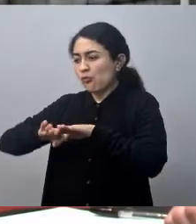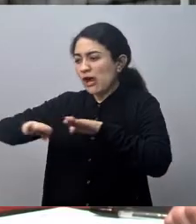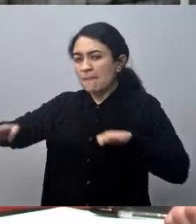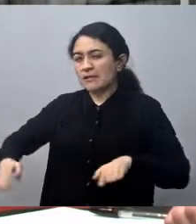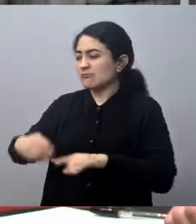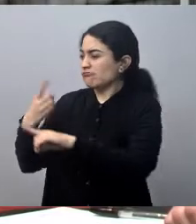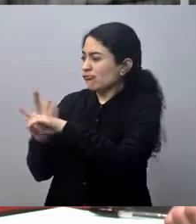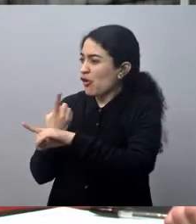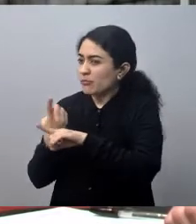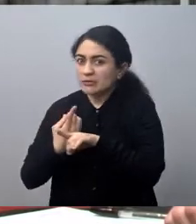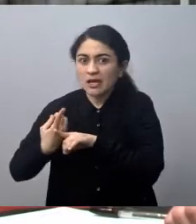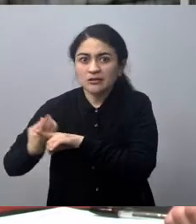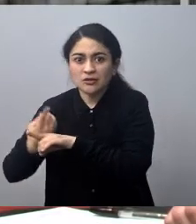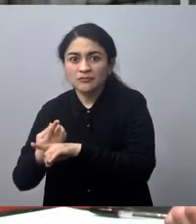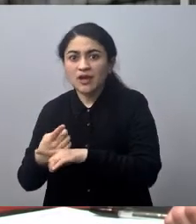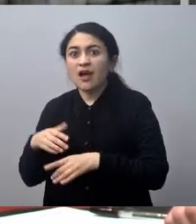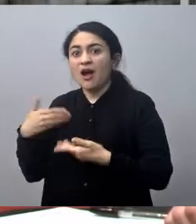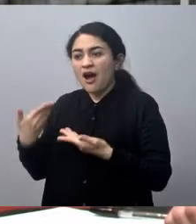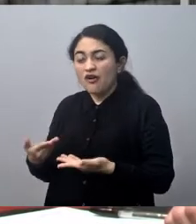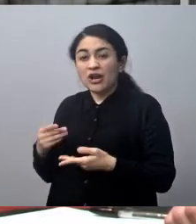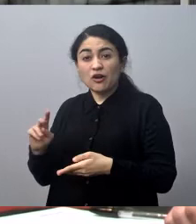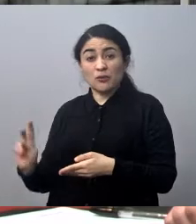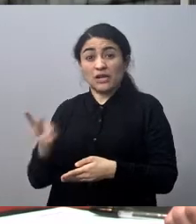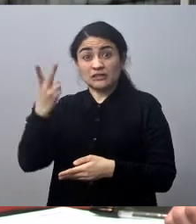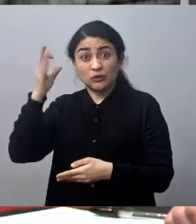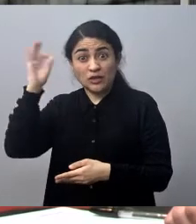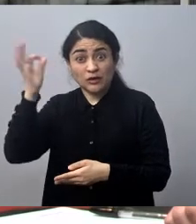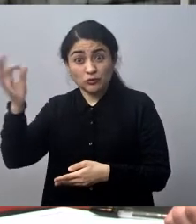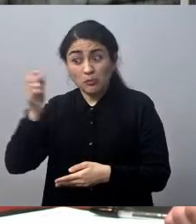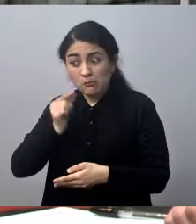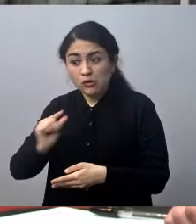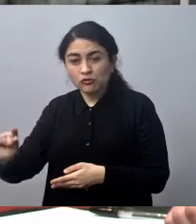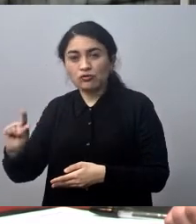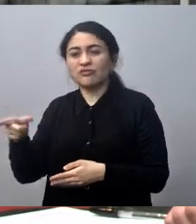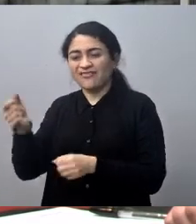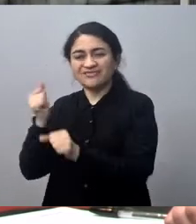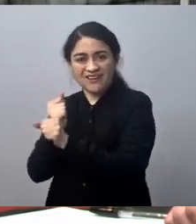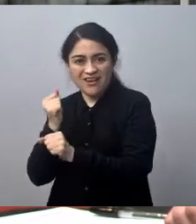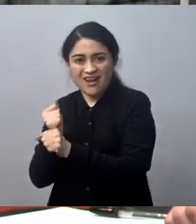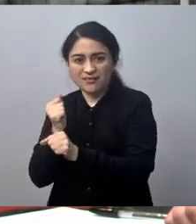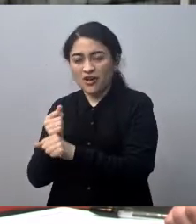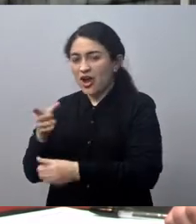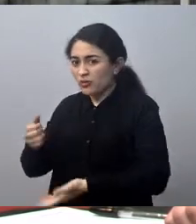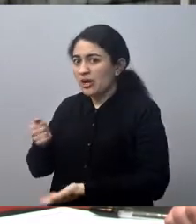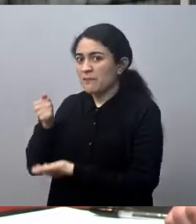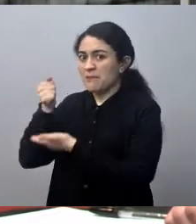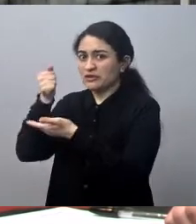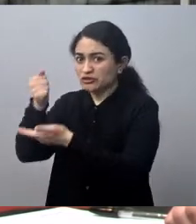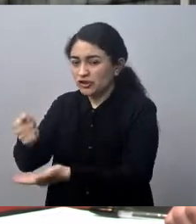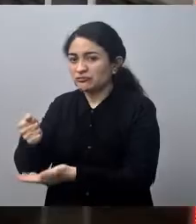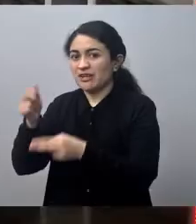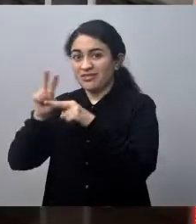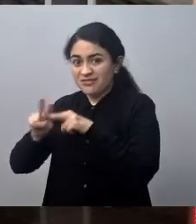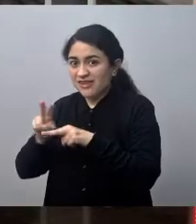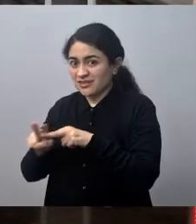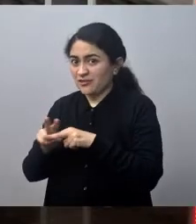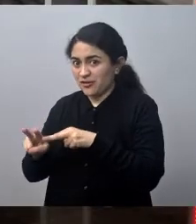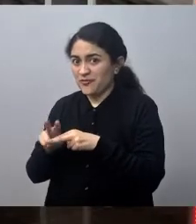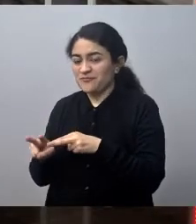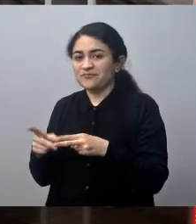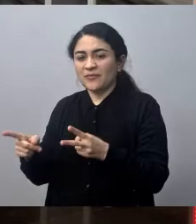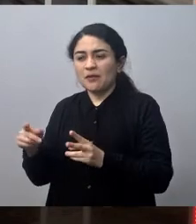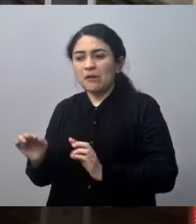estamos esperando una segunda llamada y están trabajando. Hay una inversión que se está haciendo por parte del MOP, que es el